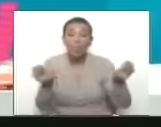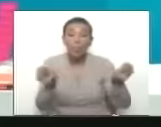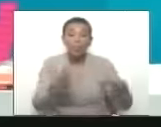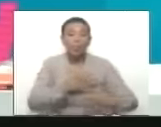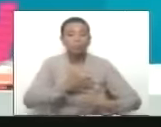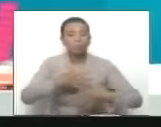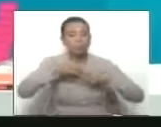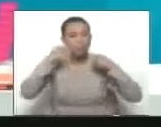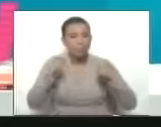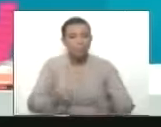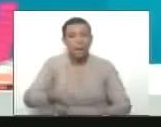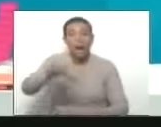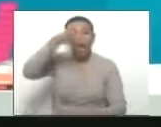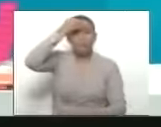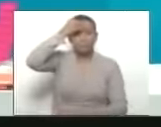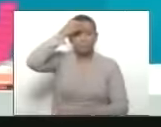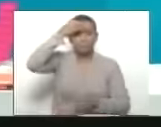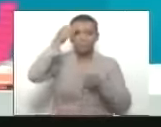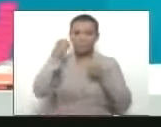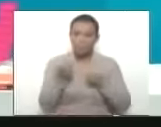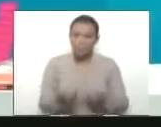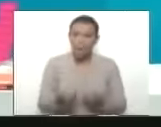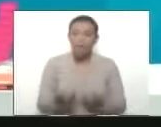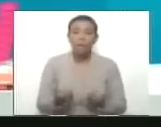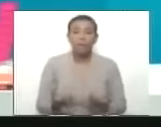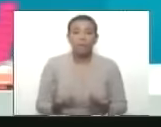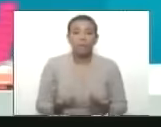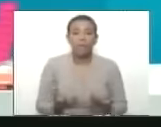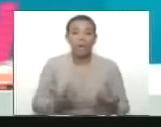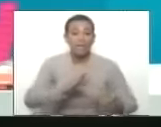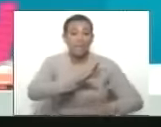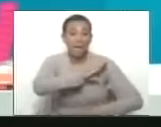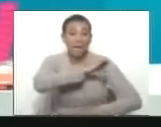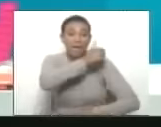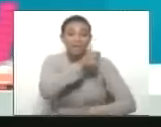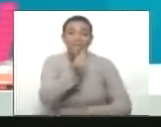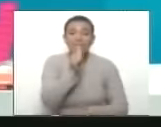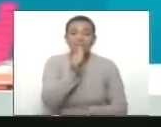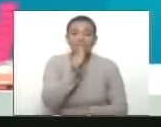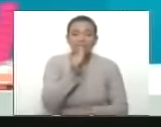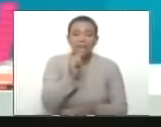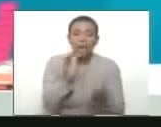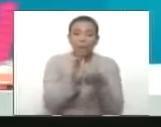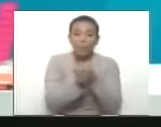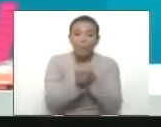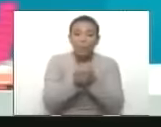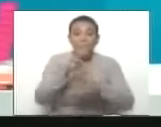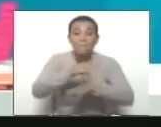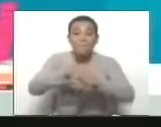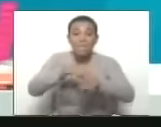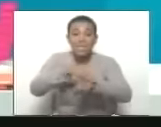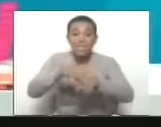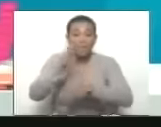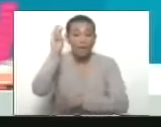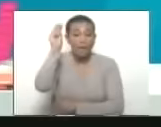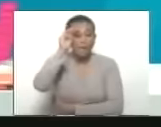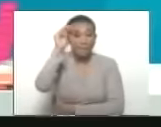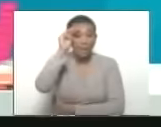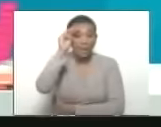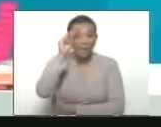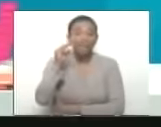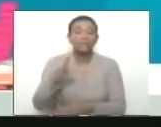Empoderamiento de la Mujer. Entonces, la jefa de ese vértice, la compañera ministra, la maestra mayor,